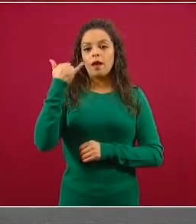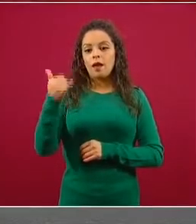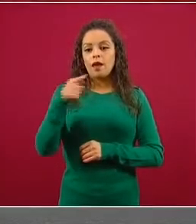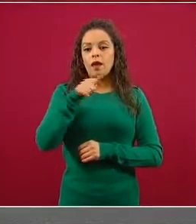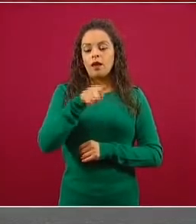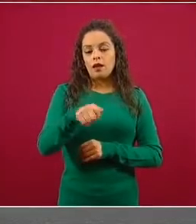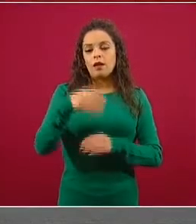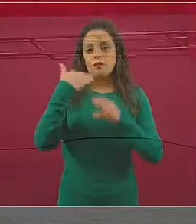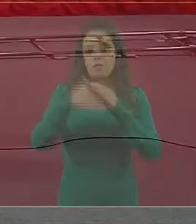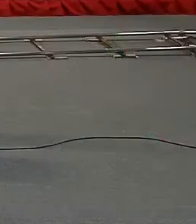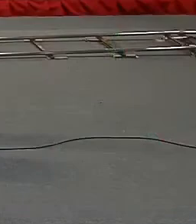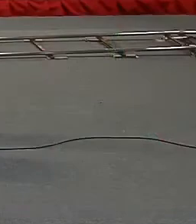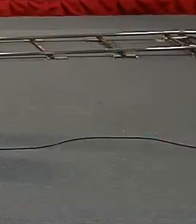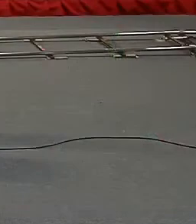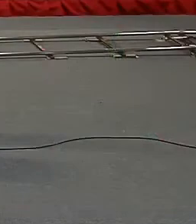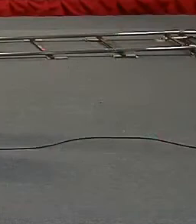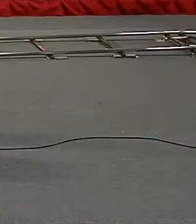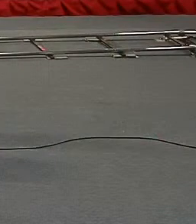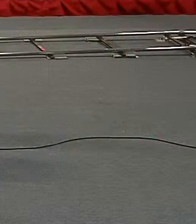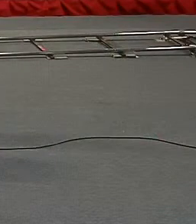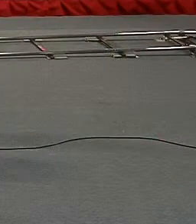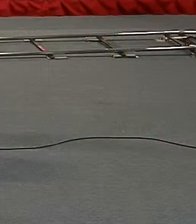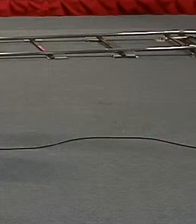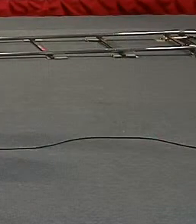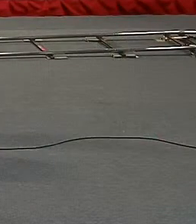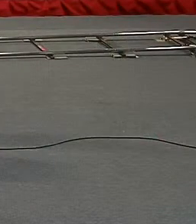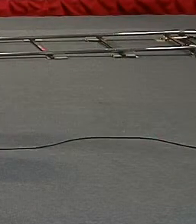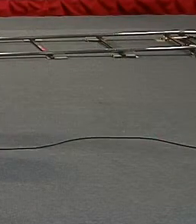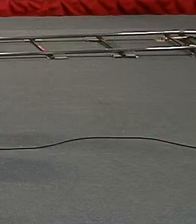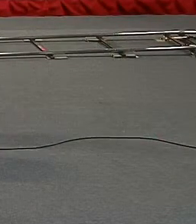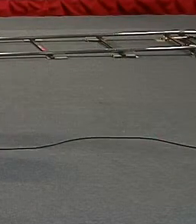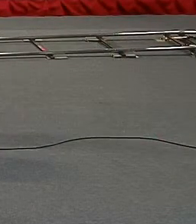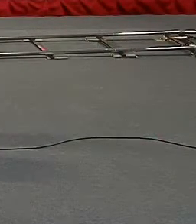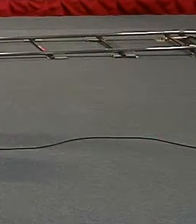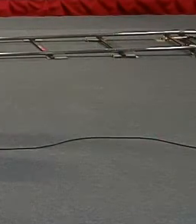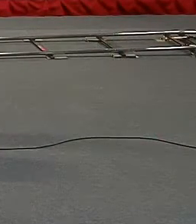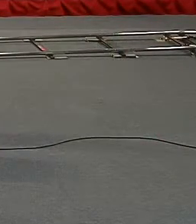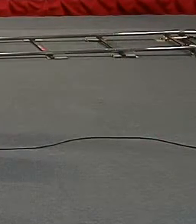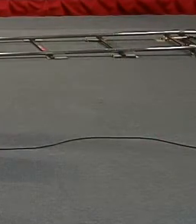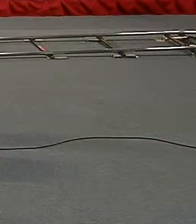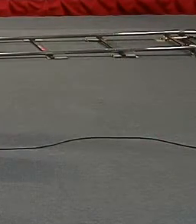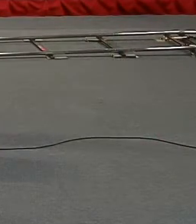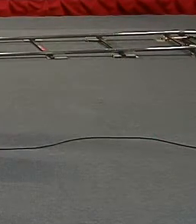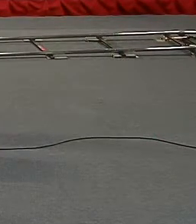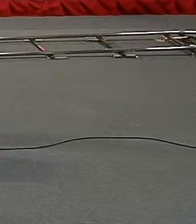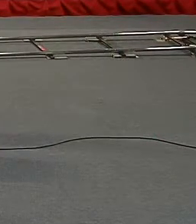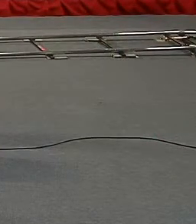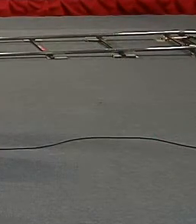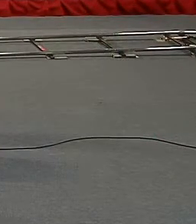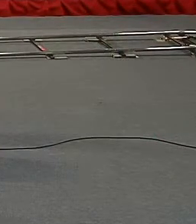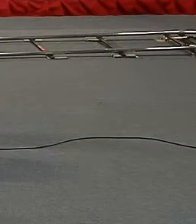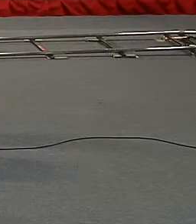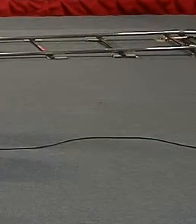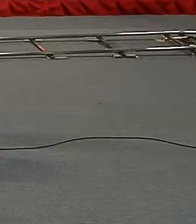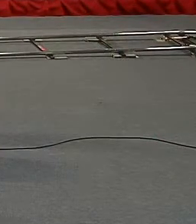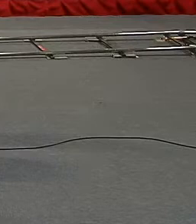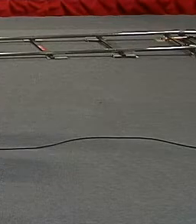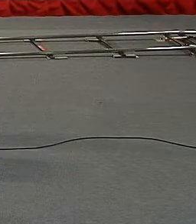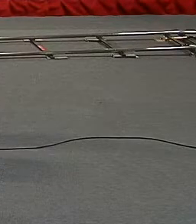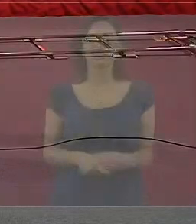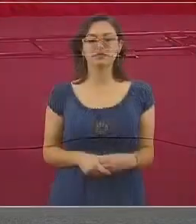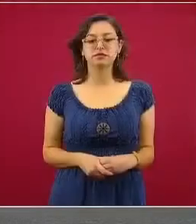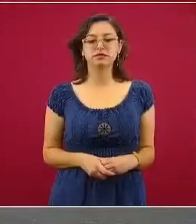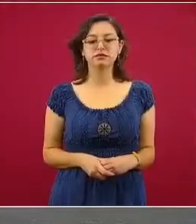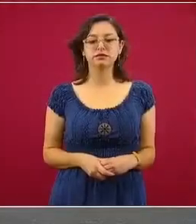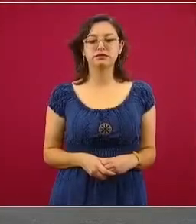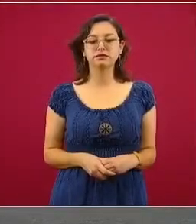A partir de esto se genera esta carta que agradece la actitud y se explica cómo es